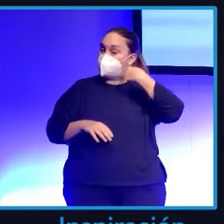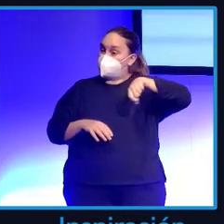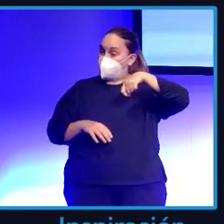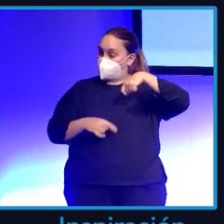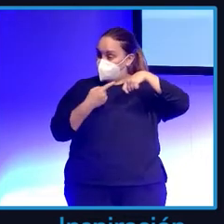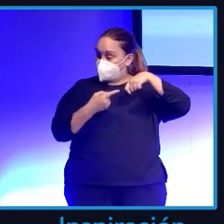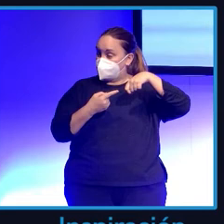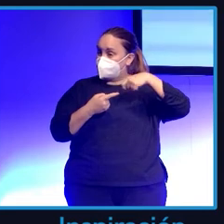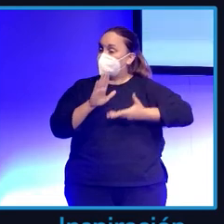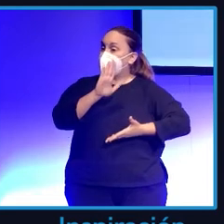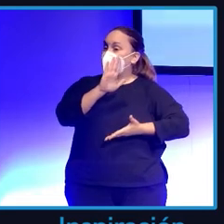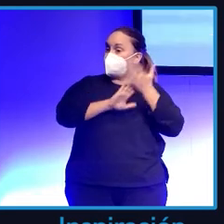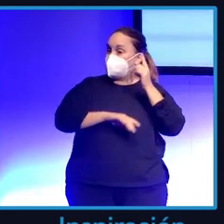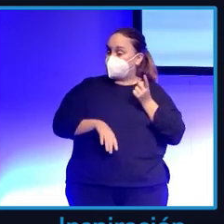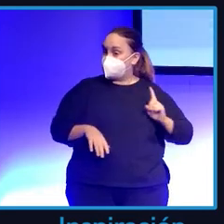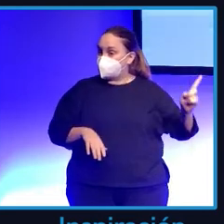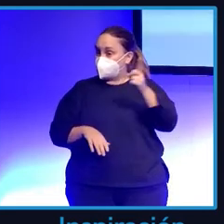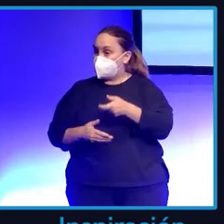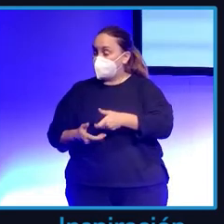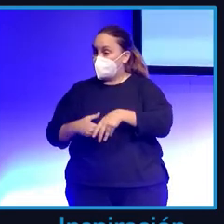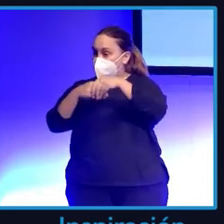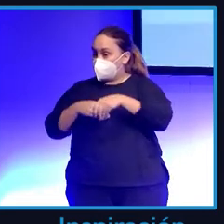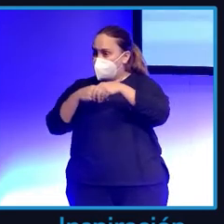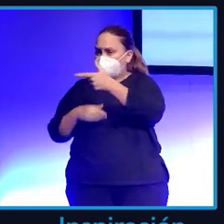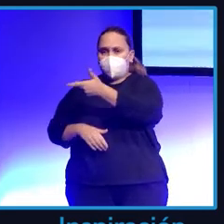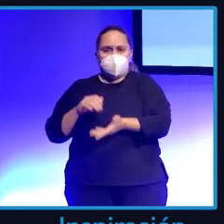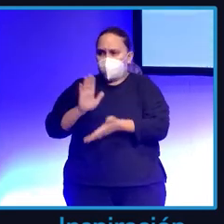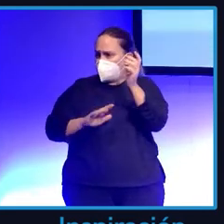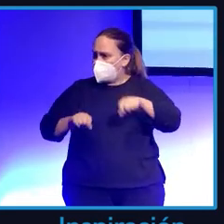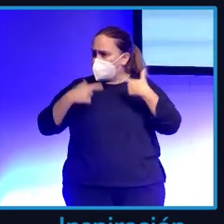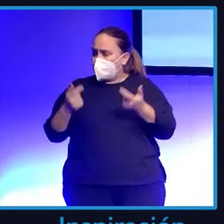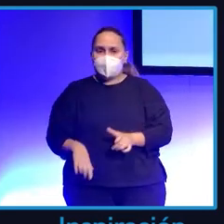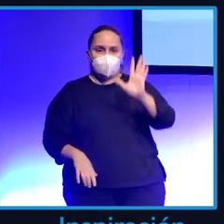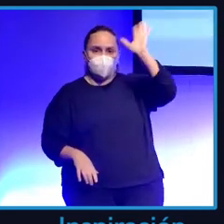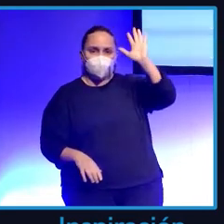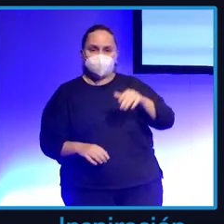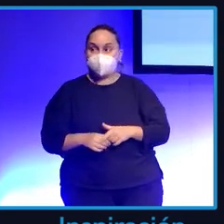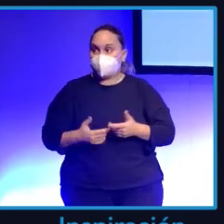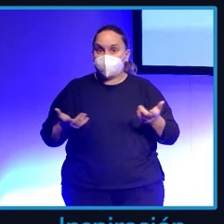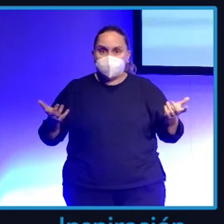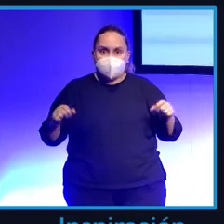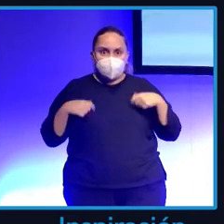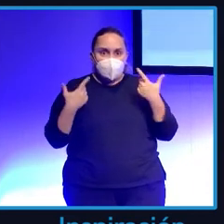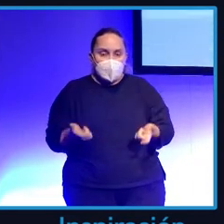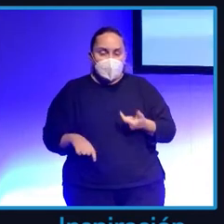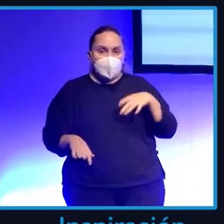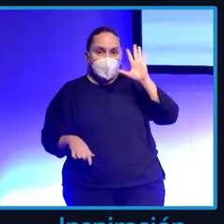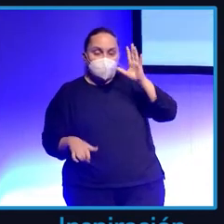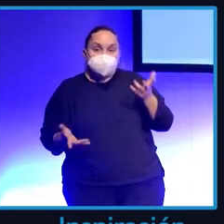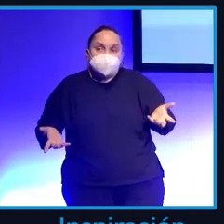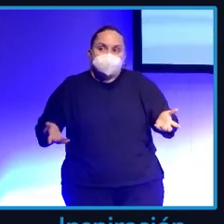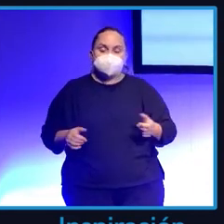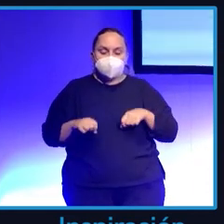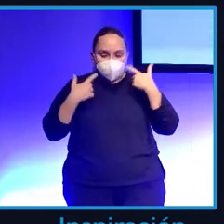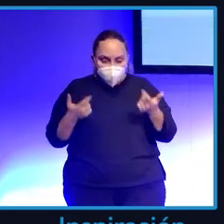delante a saludar. Entonces tú vas con total naturalidad y le saludas. Yo, claro, con total naturalidad. Bueno, pues ya que estaba allí con total